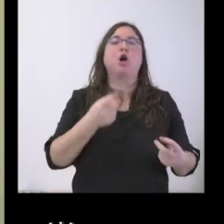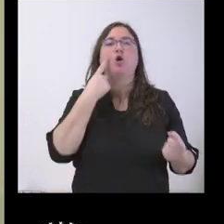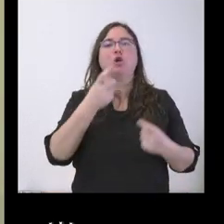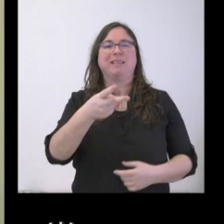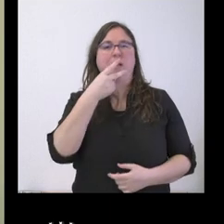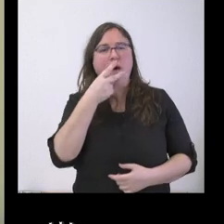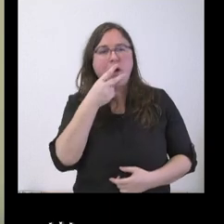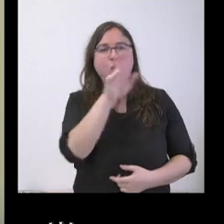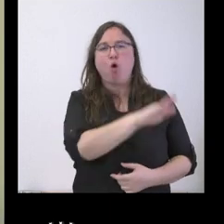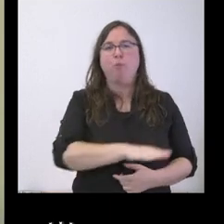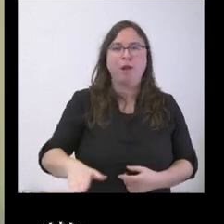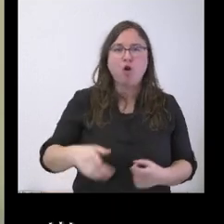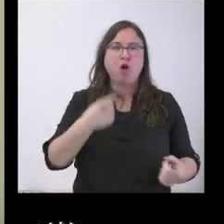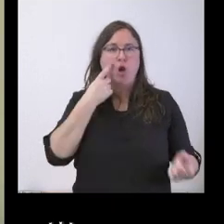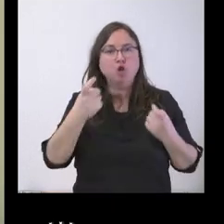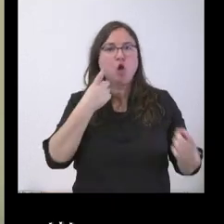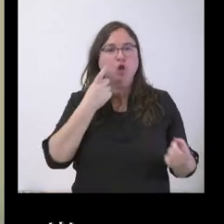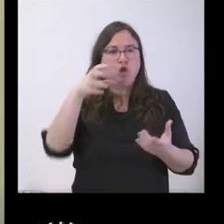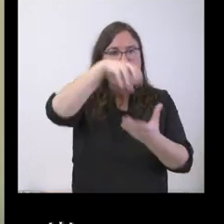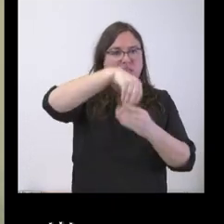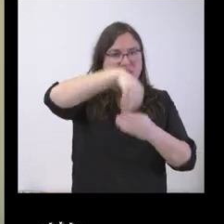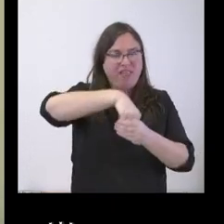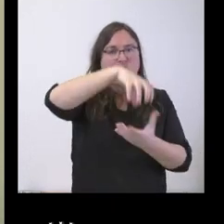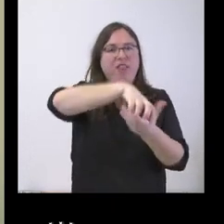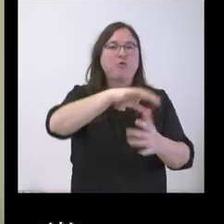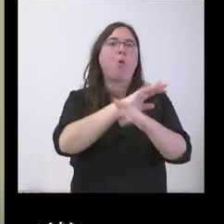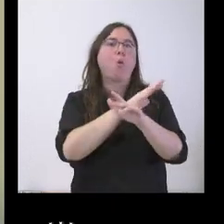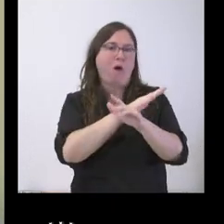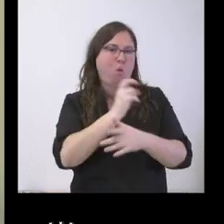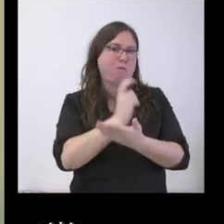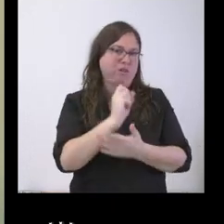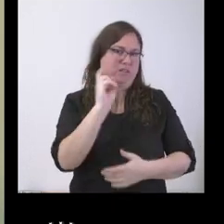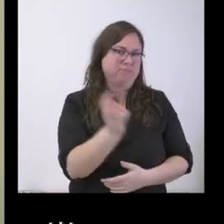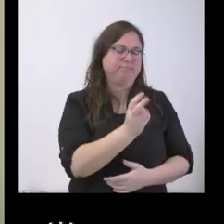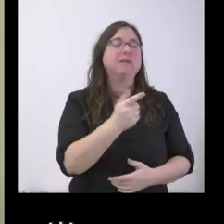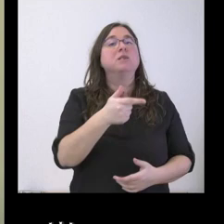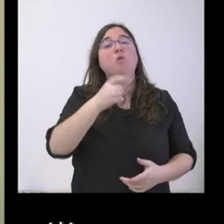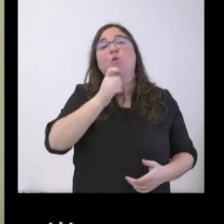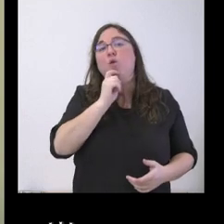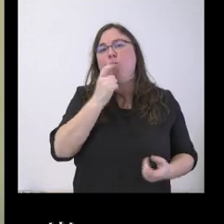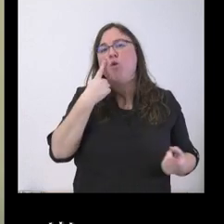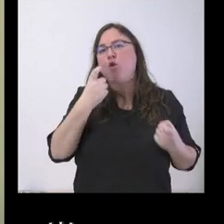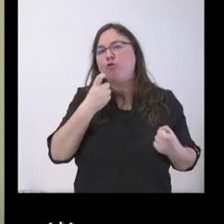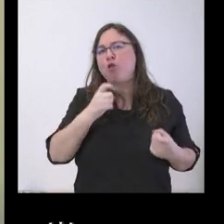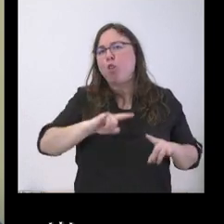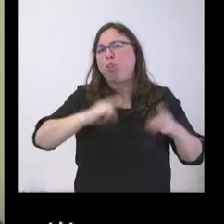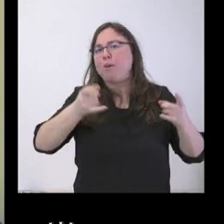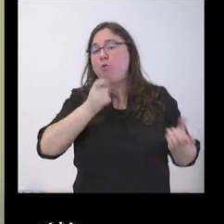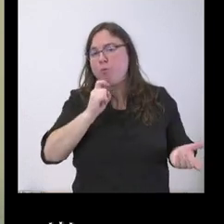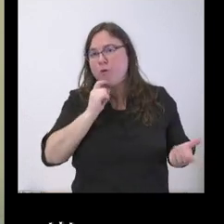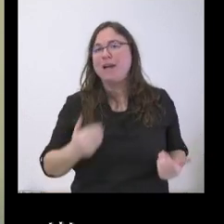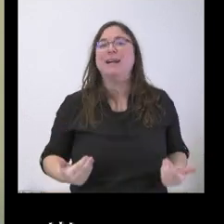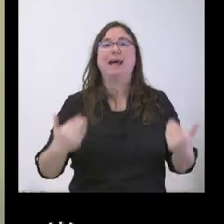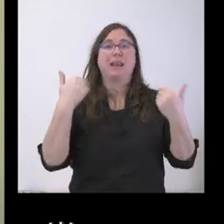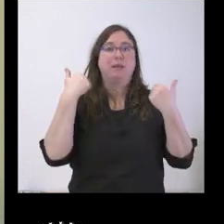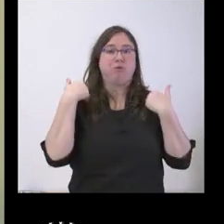menores, todas esas cosas se cumplen. No sé cómo se tiene pensado reforzar ese control y si recae, no sé si